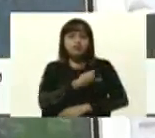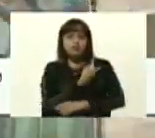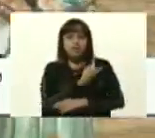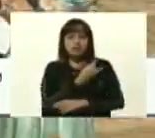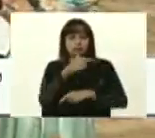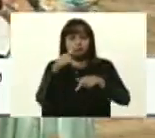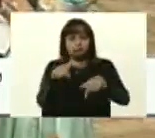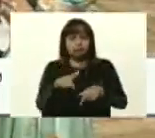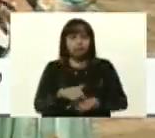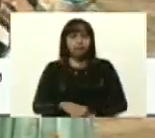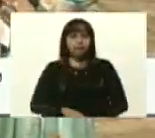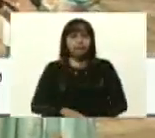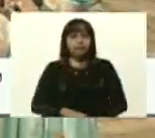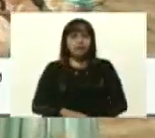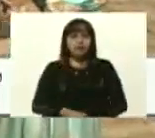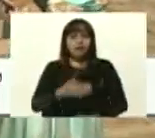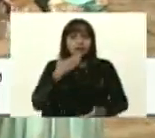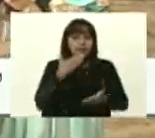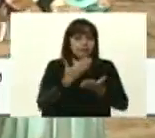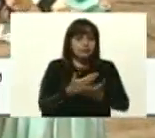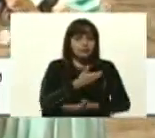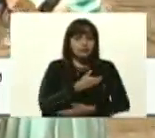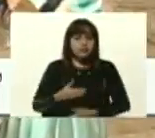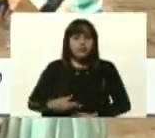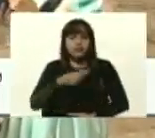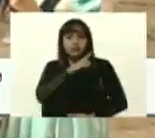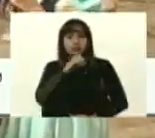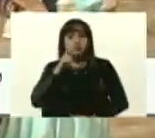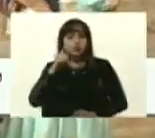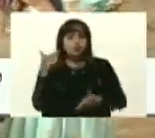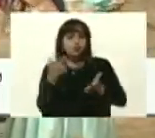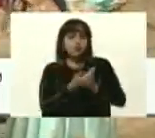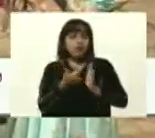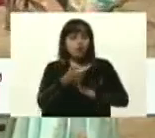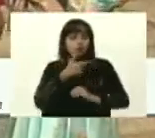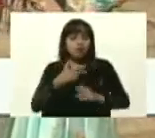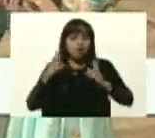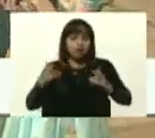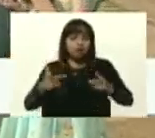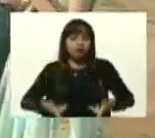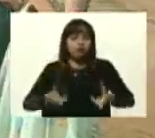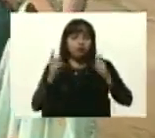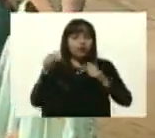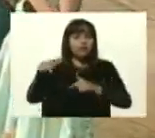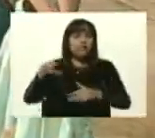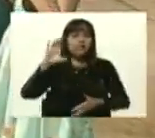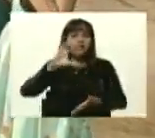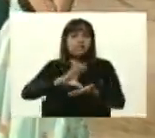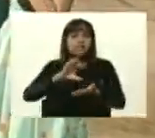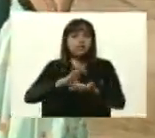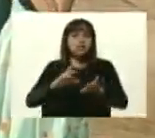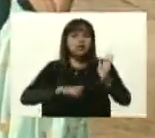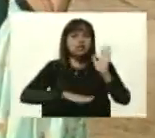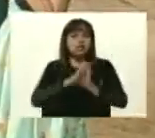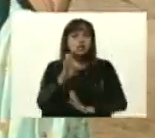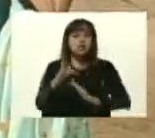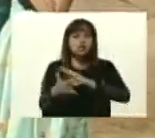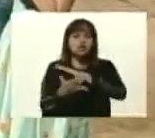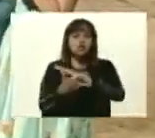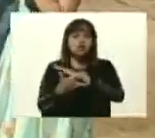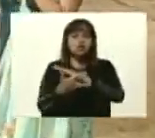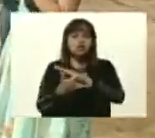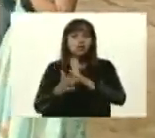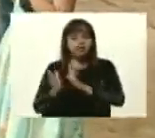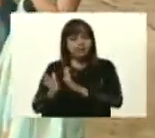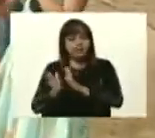Con su permiso, presidente, y en nombre de todo nuestro gobierno, el suyo, vamos a inaugurar acá este centro de desarrollo tecnológico para